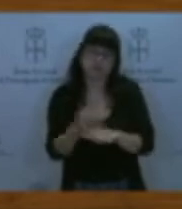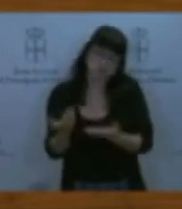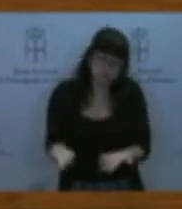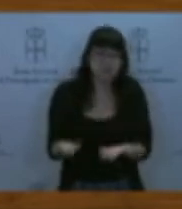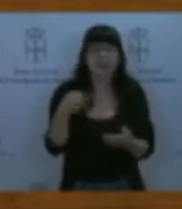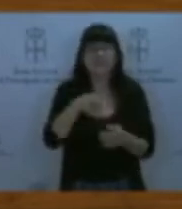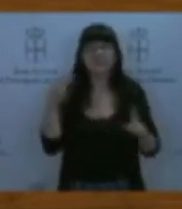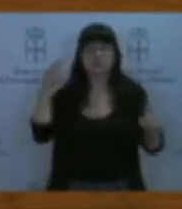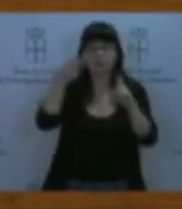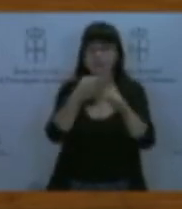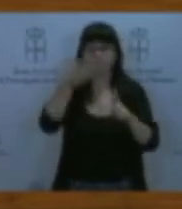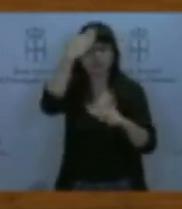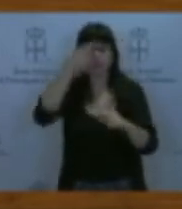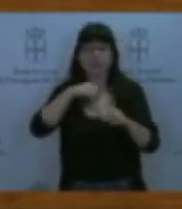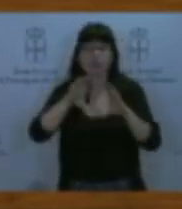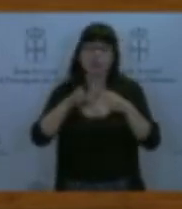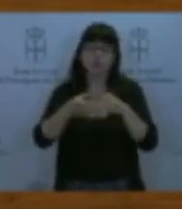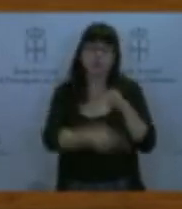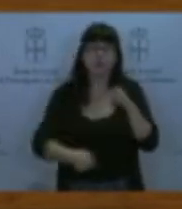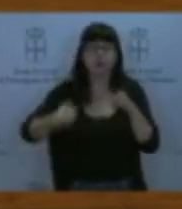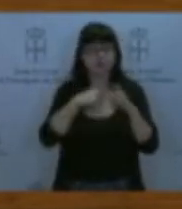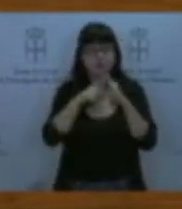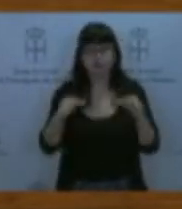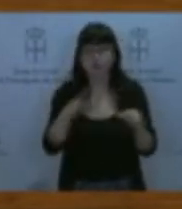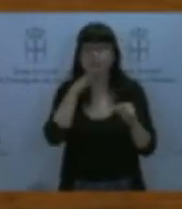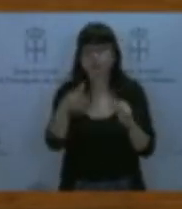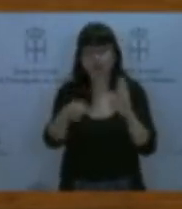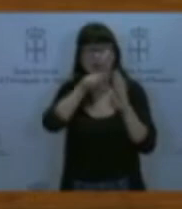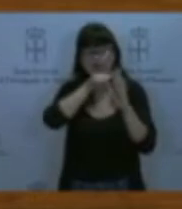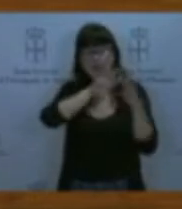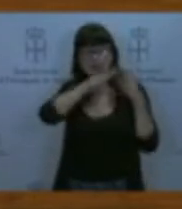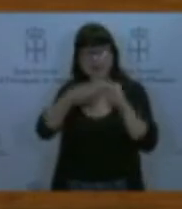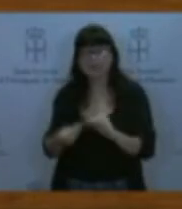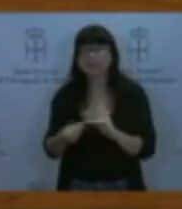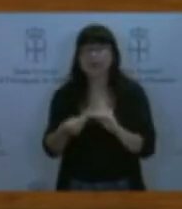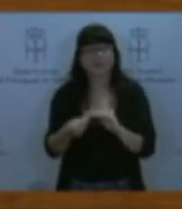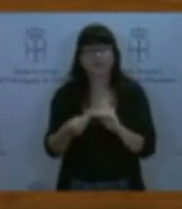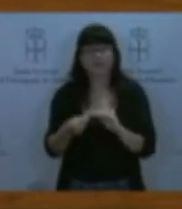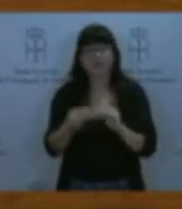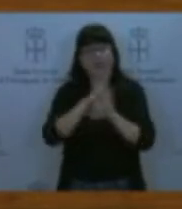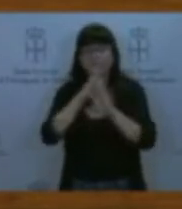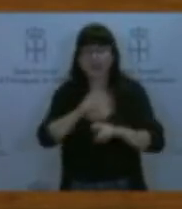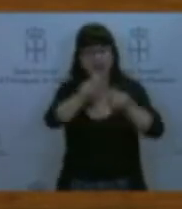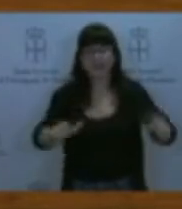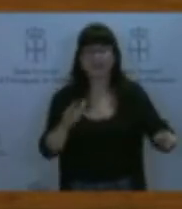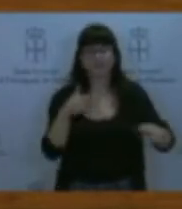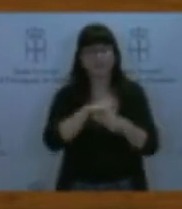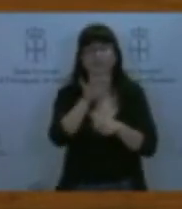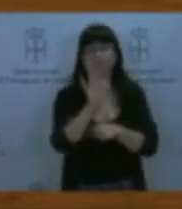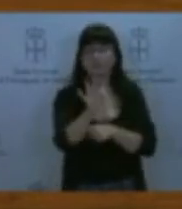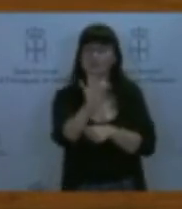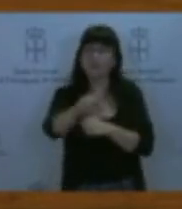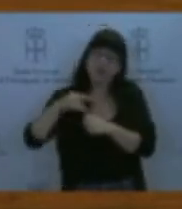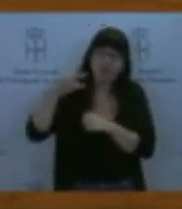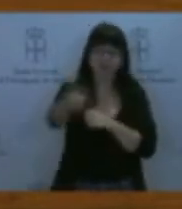ley, porque con esta medida saldrá beneficiada, sobre todo, la gente, y además por partida doble, porque se crearán